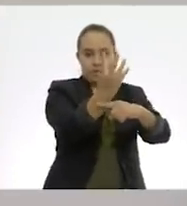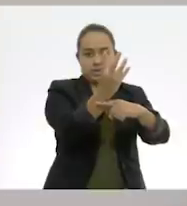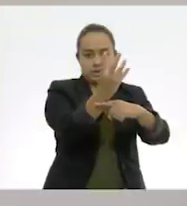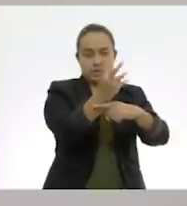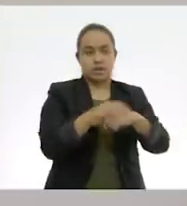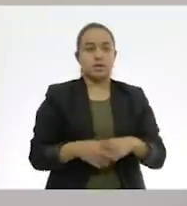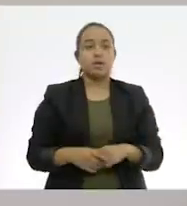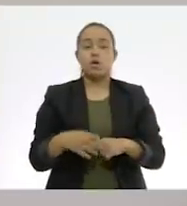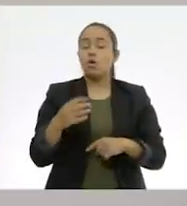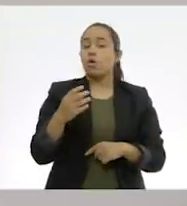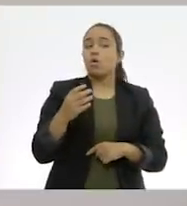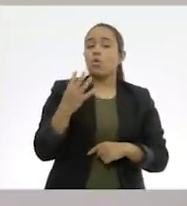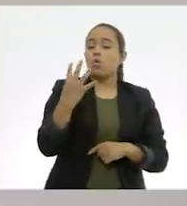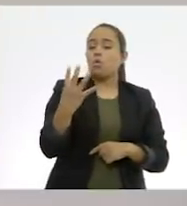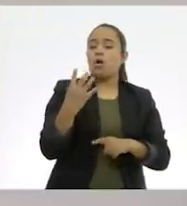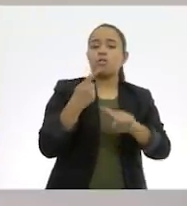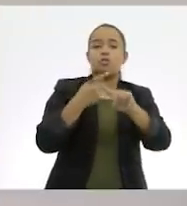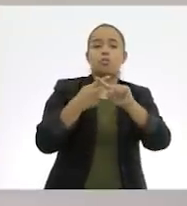Y cuatro por siete.